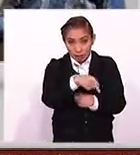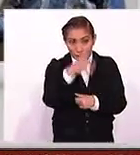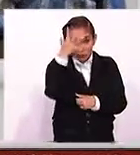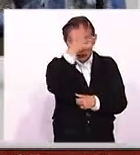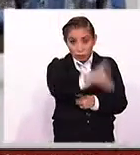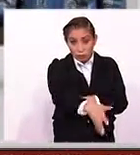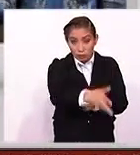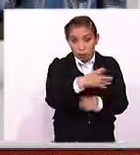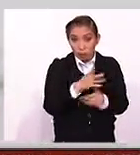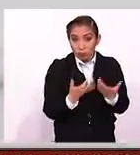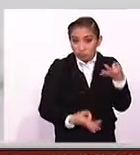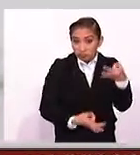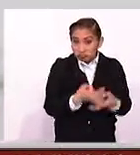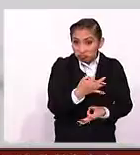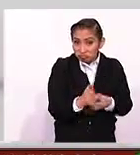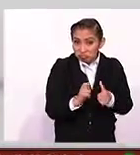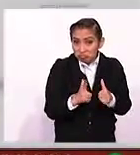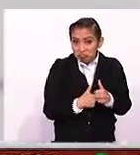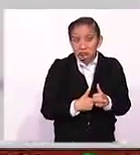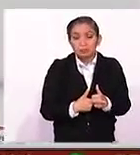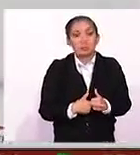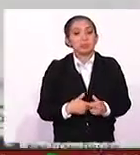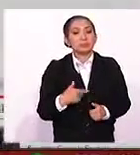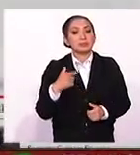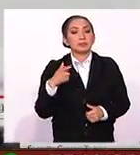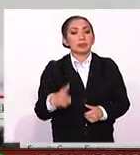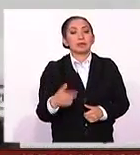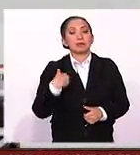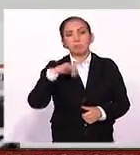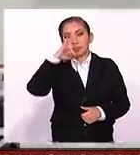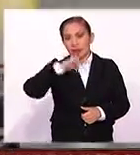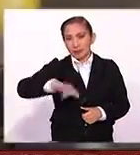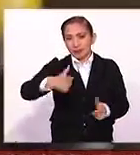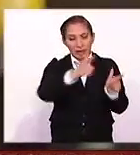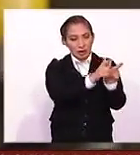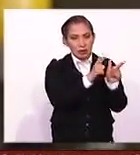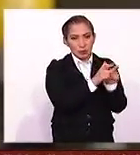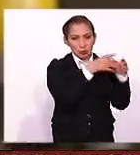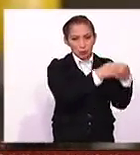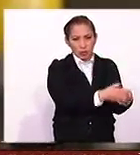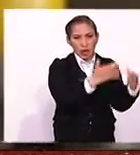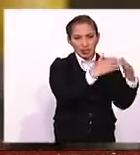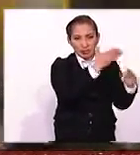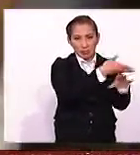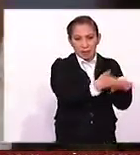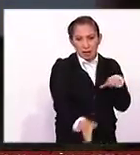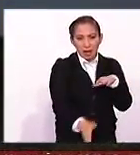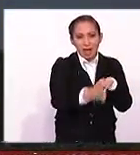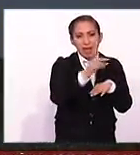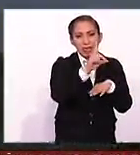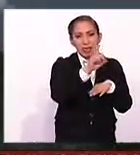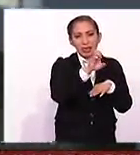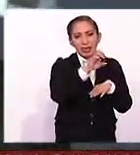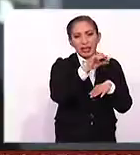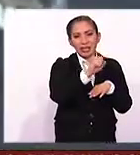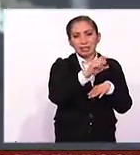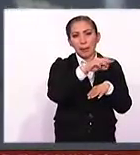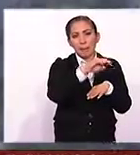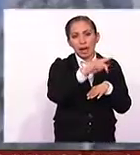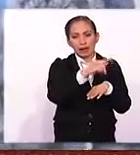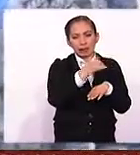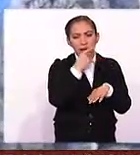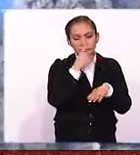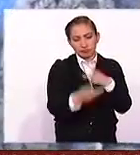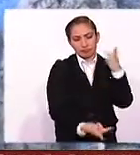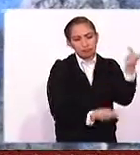legales en los Estados Unidos. El jefe del gabinete de la Casa Blanca, Dennis McDonnell, fue cuestionado sobre este segundo